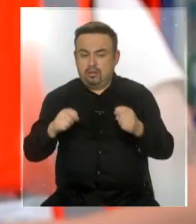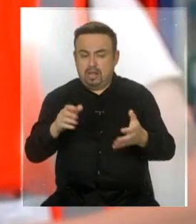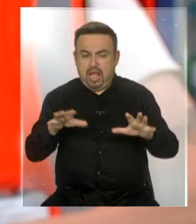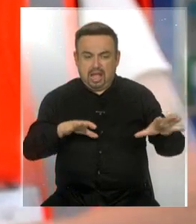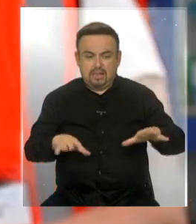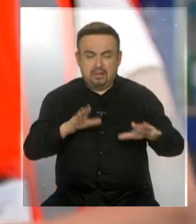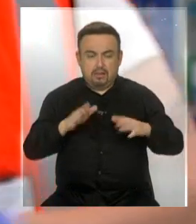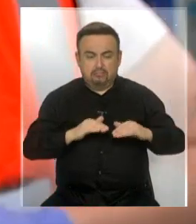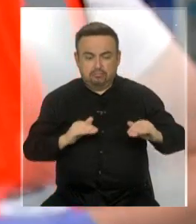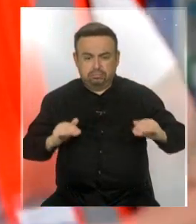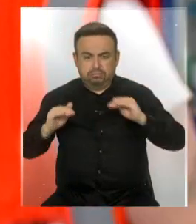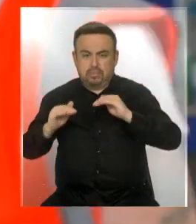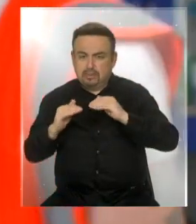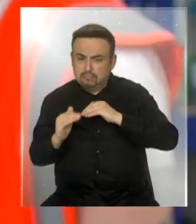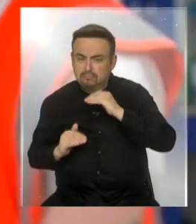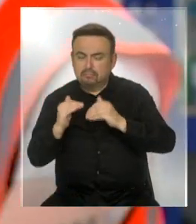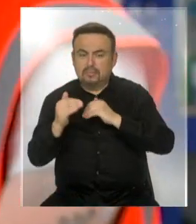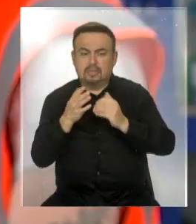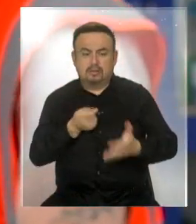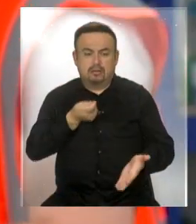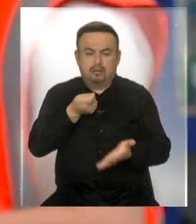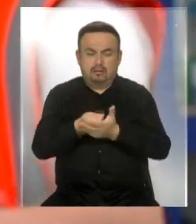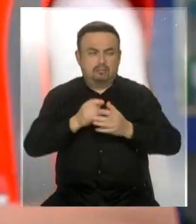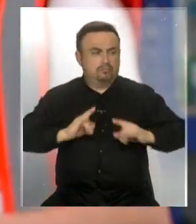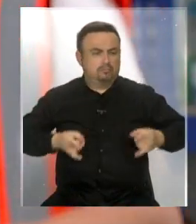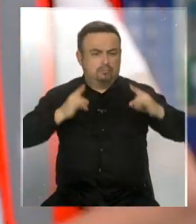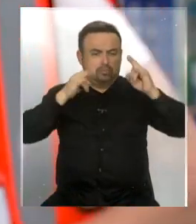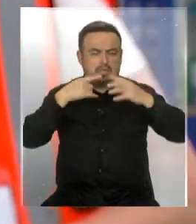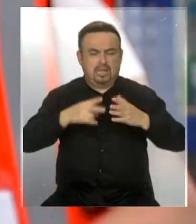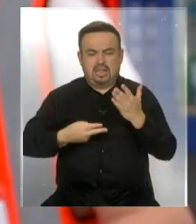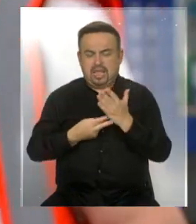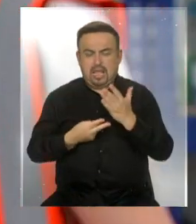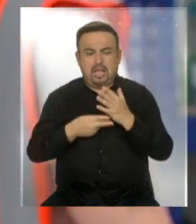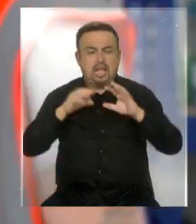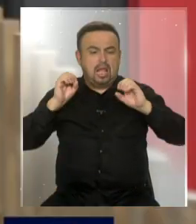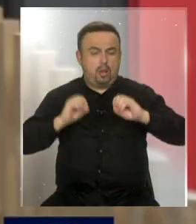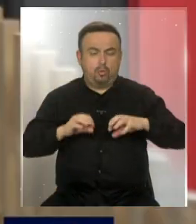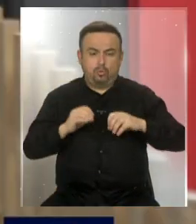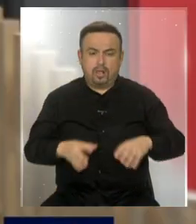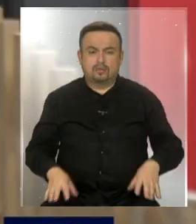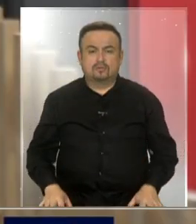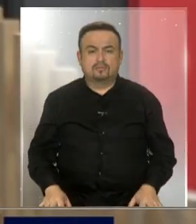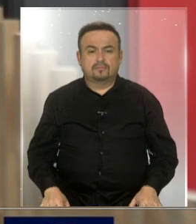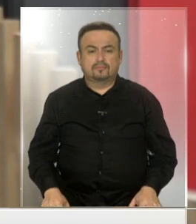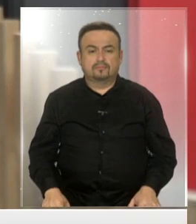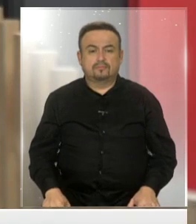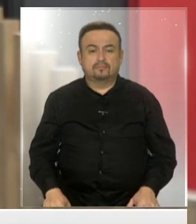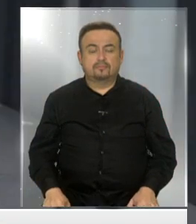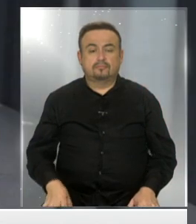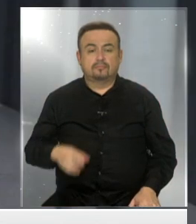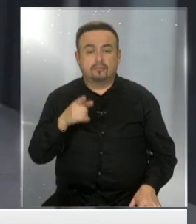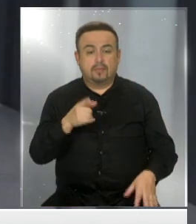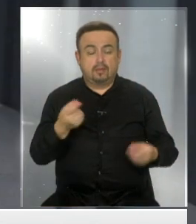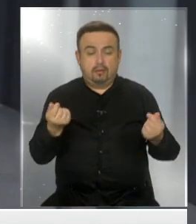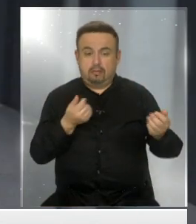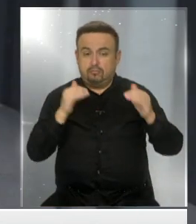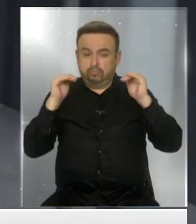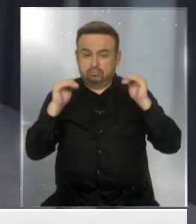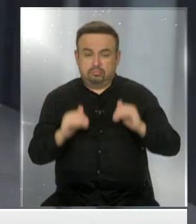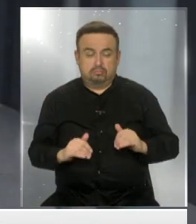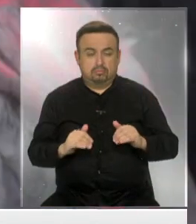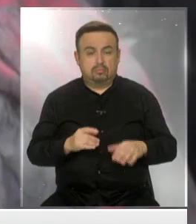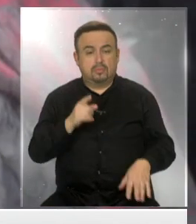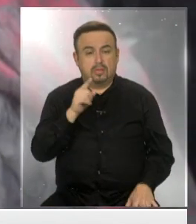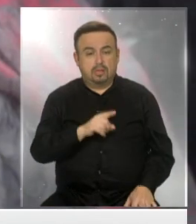poder nivelar hacia arriba, invertir en infraestructura, tecnología, educación. Pero el derrumbe económico no solo